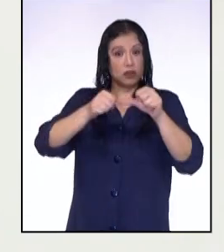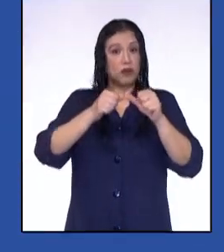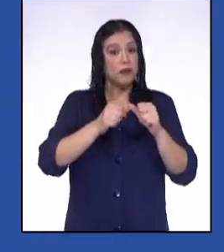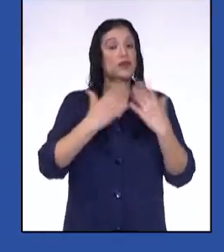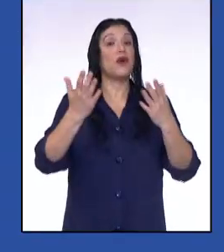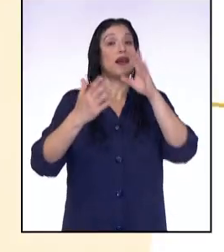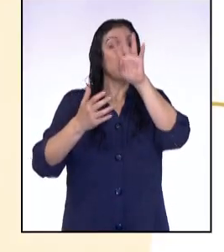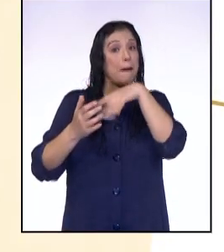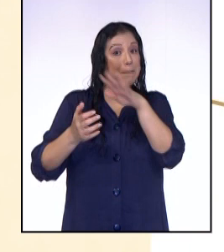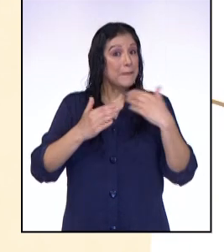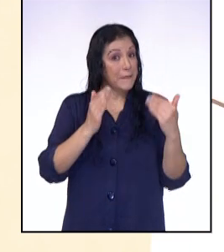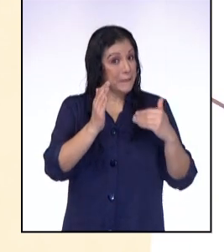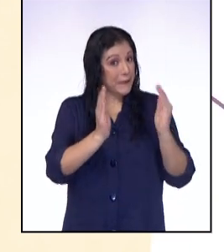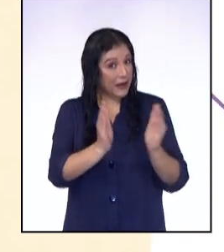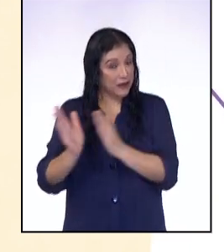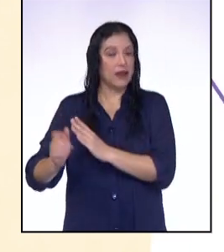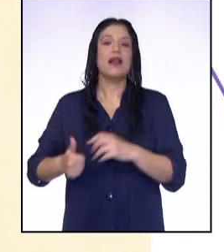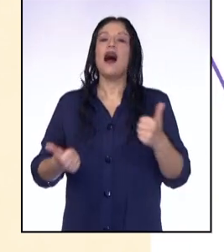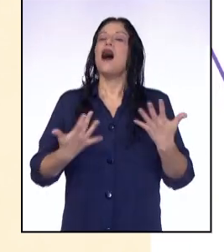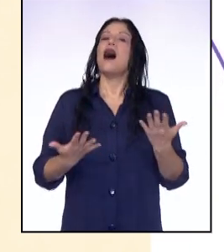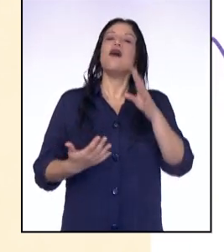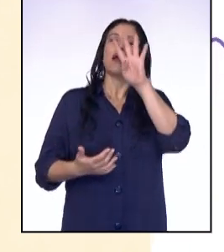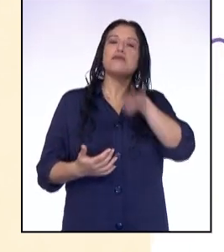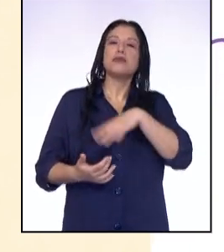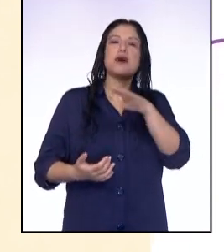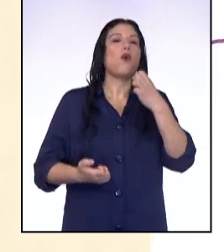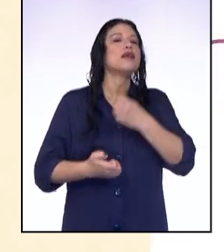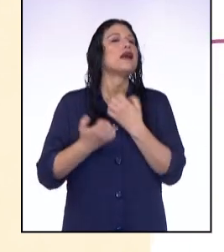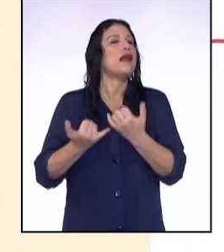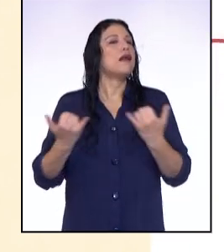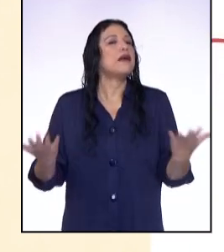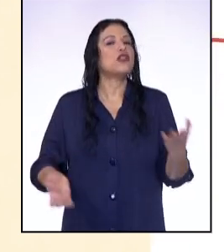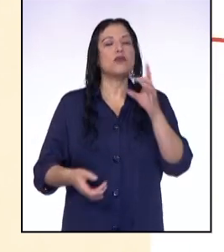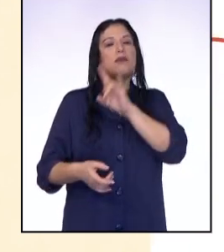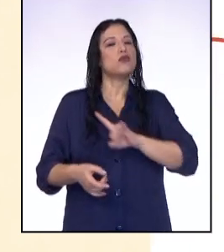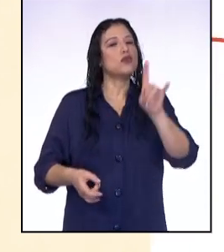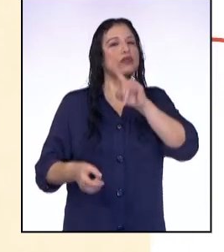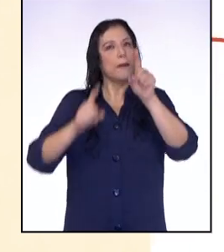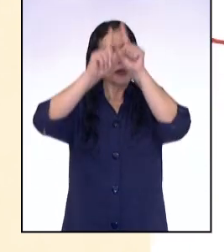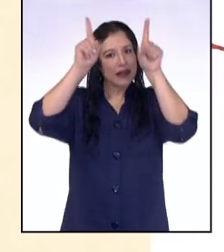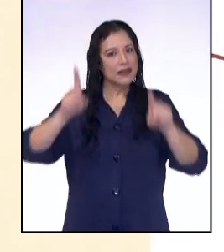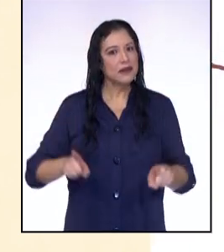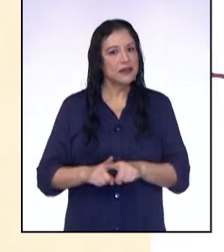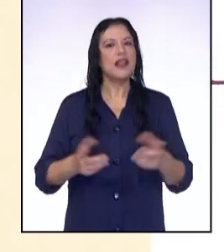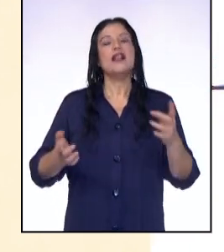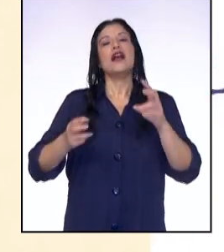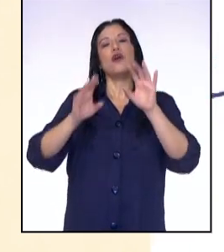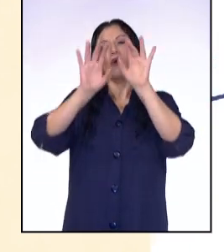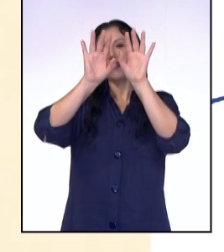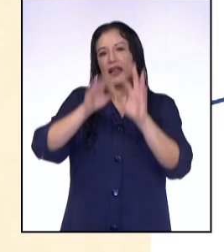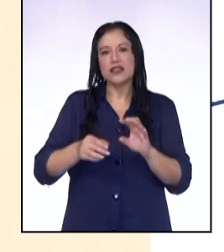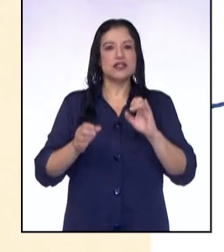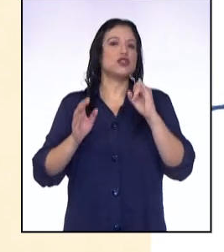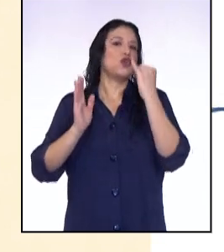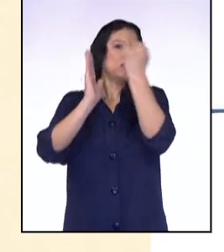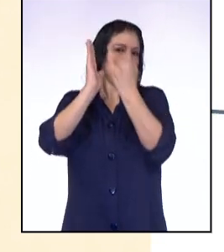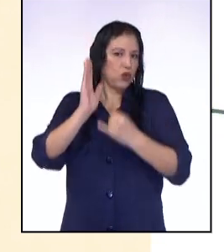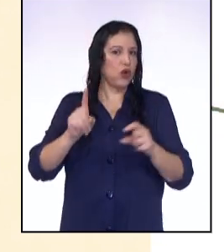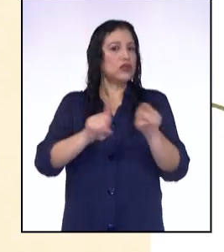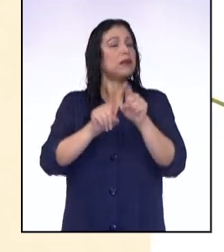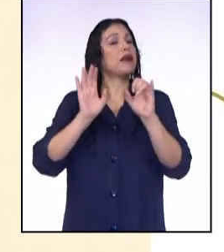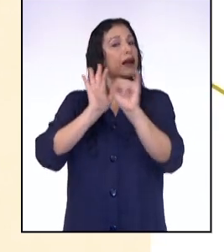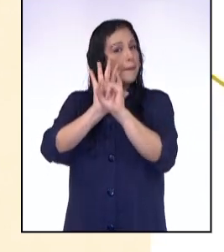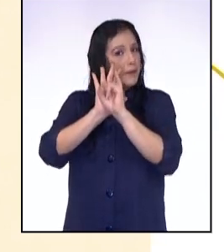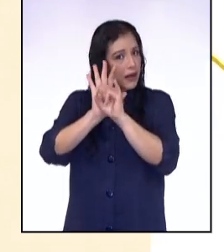el planificador? Nos toca entonces los elementos que utilizaremos para esta infografía como textos, dibujos e imágenes.